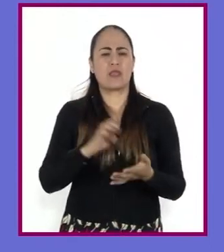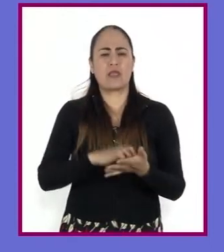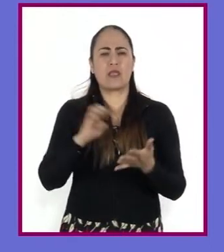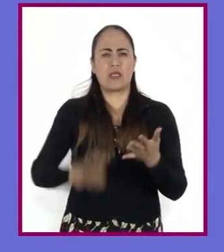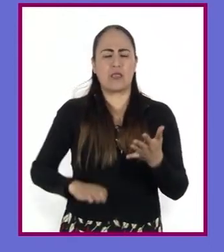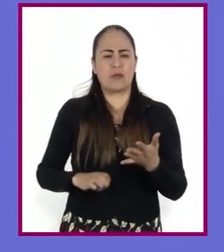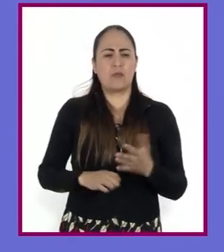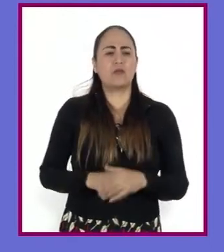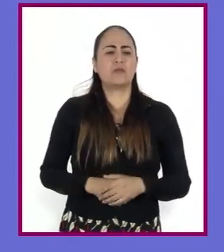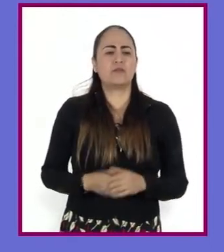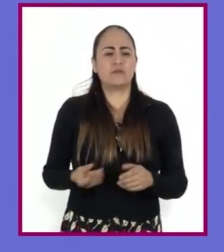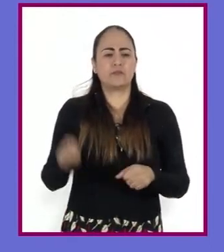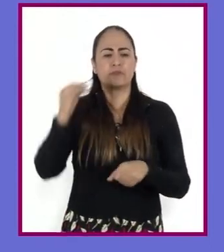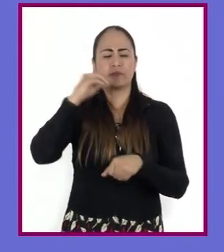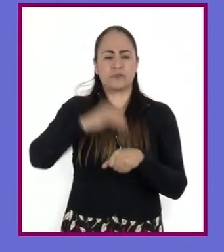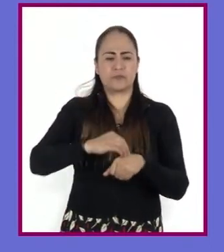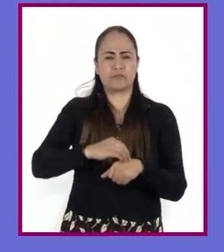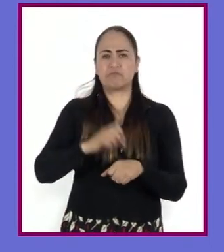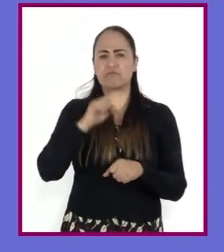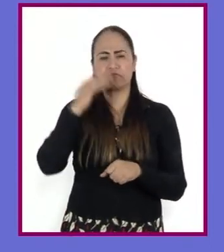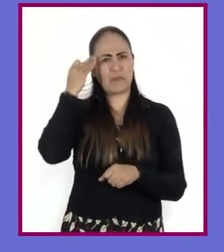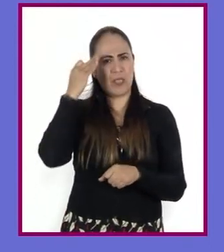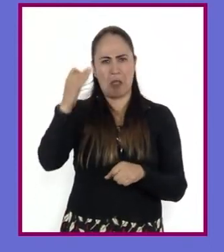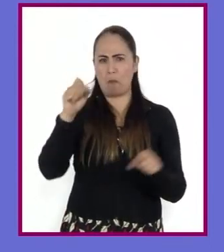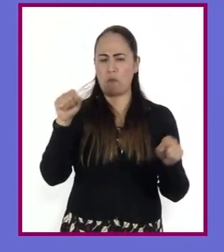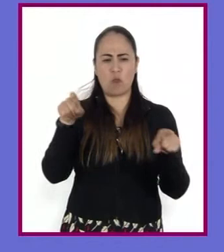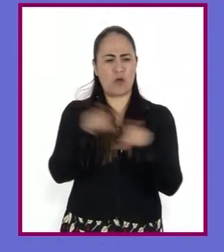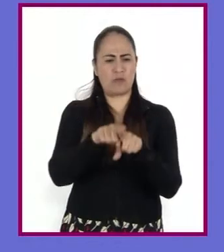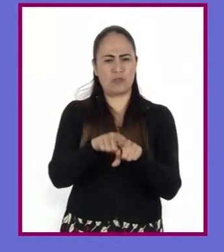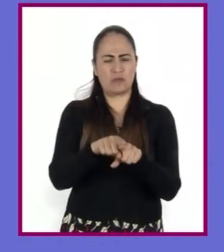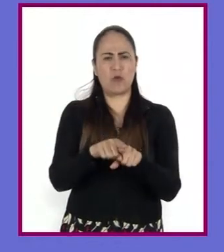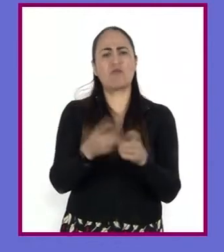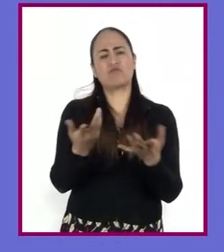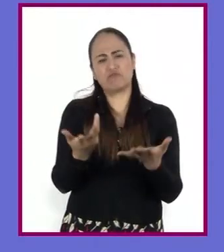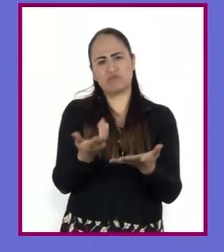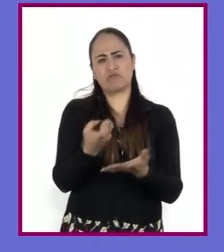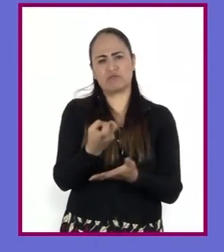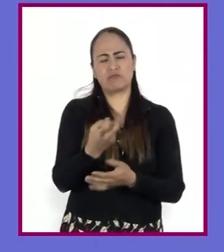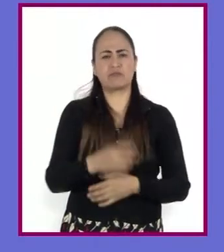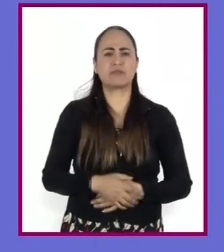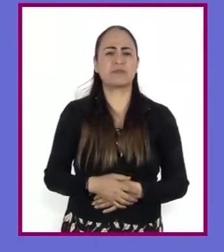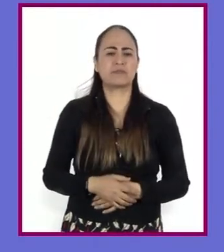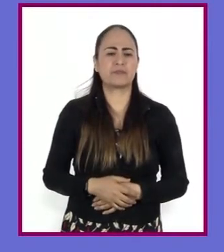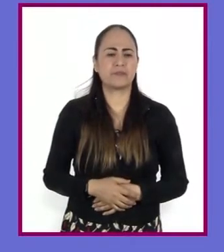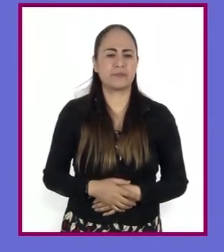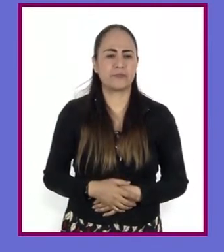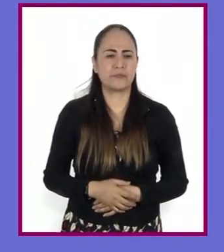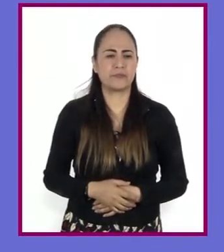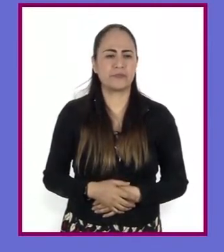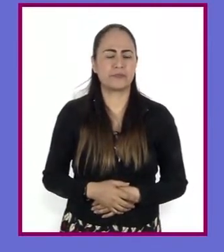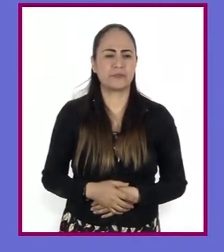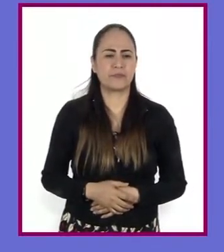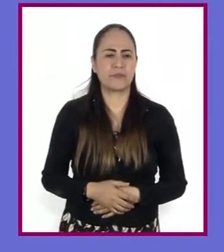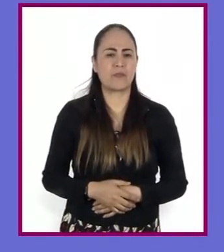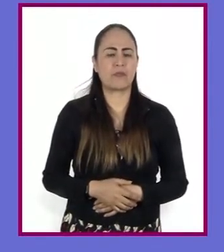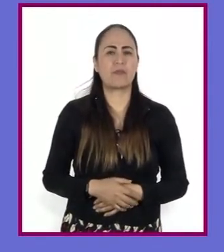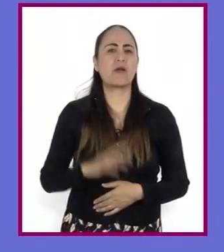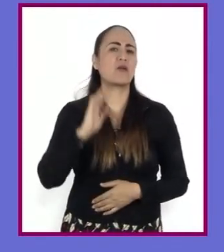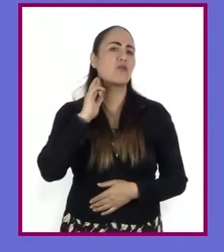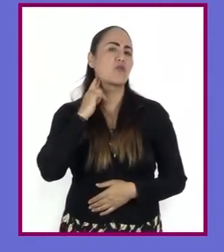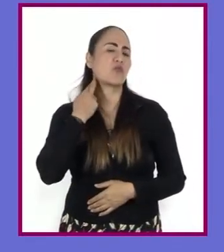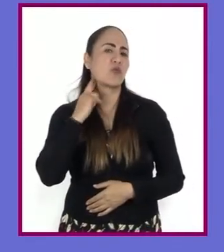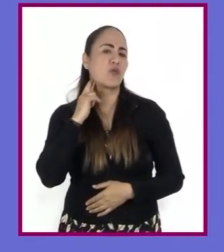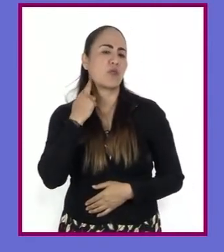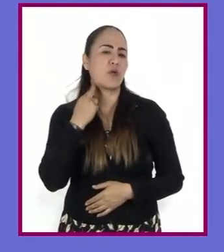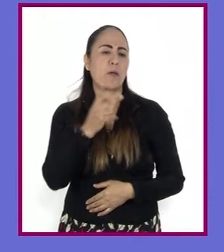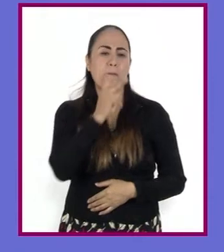adicionalmente, al mismo tiempo, a sí mismo. Como la palabra robot deriva